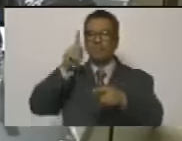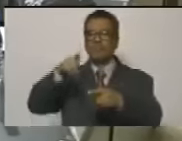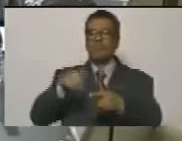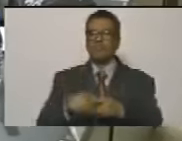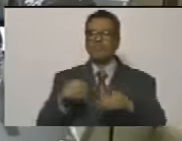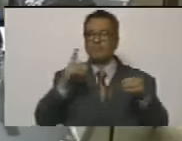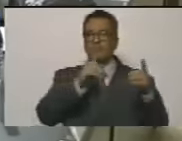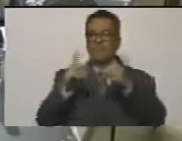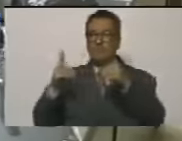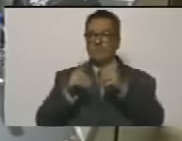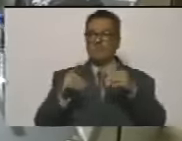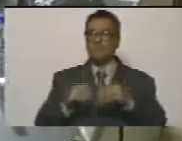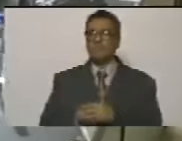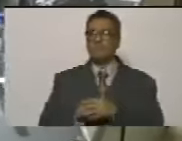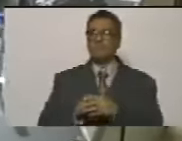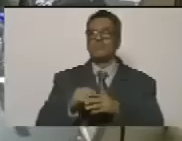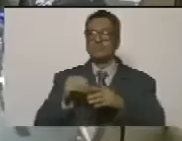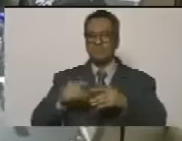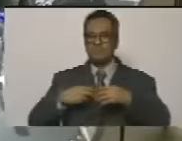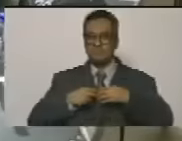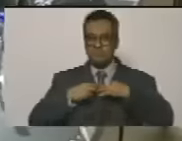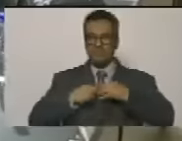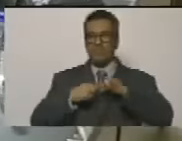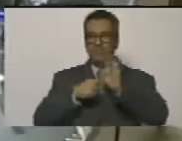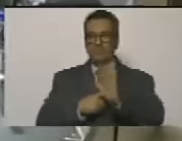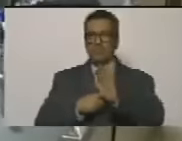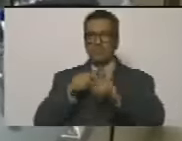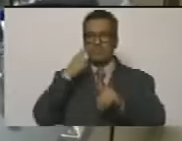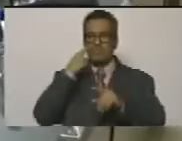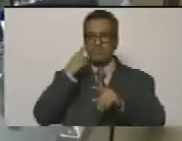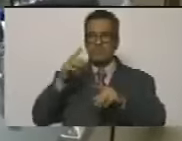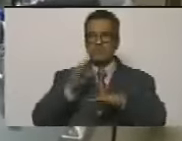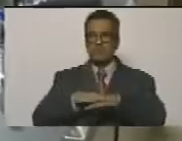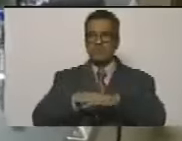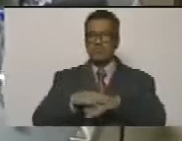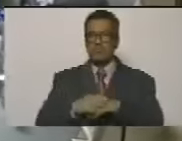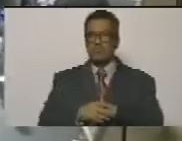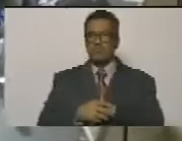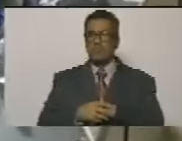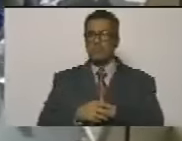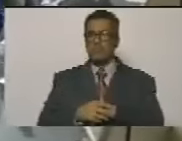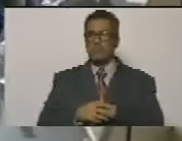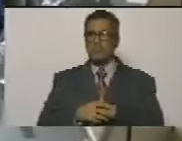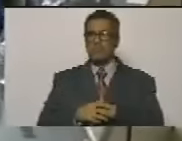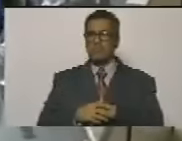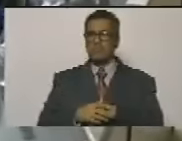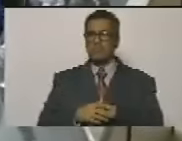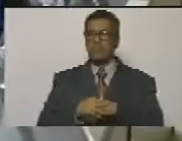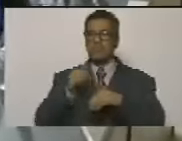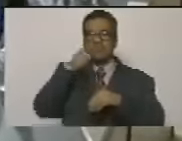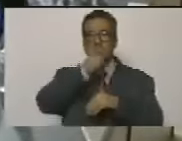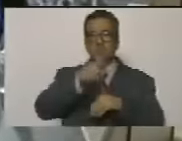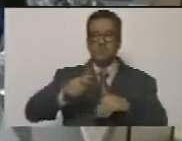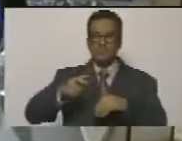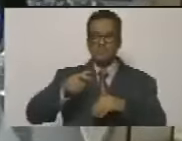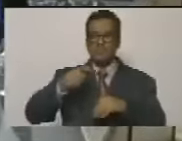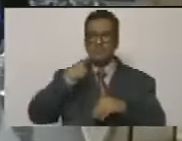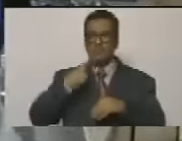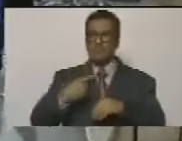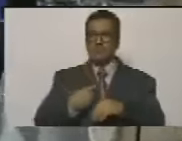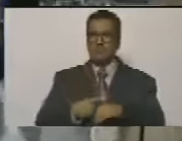discutir acá son quitados a Beto esas cosas y entonces que el pueblo juzgue